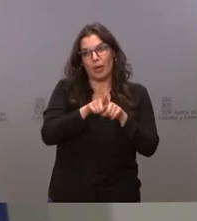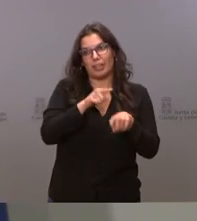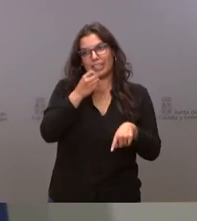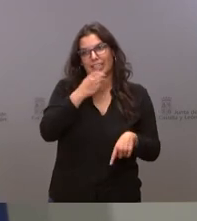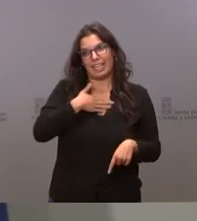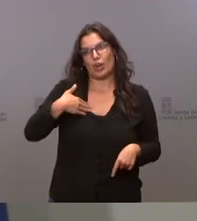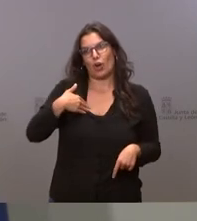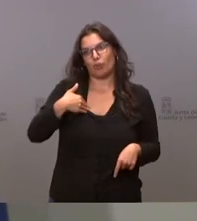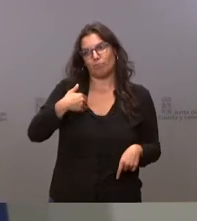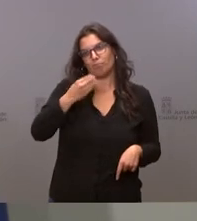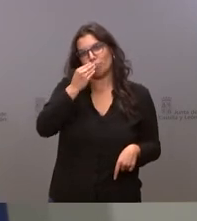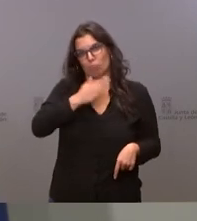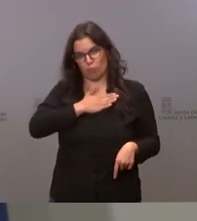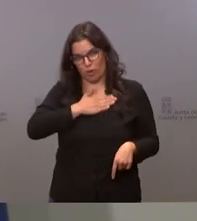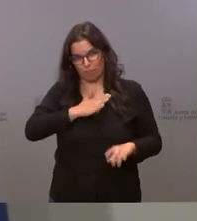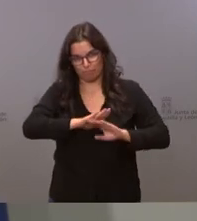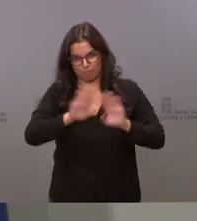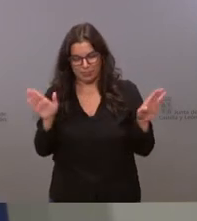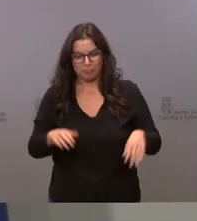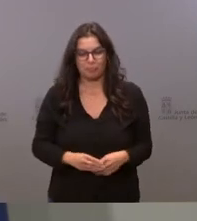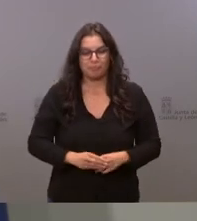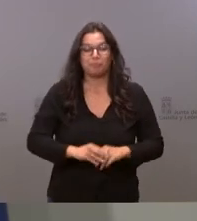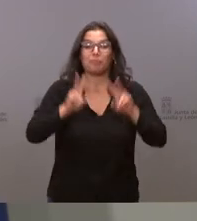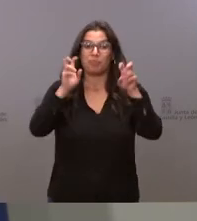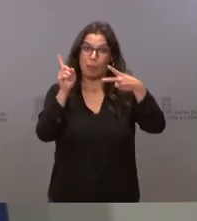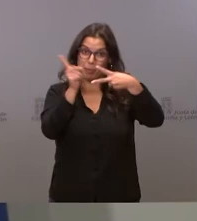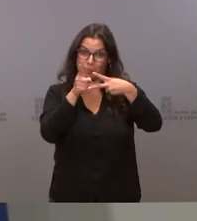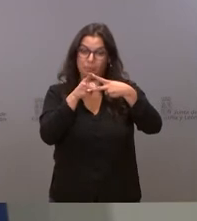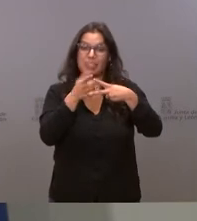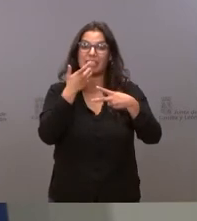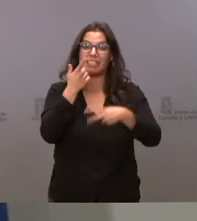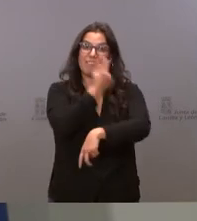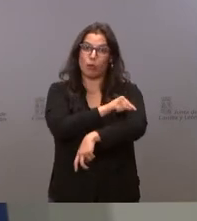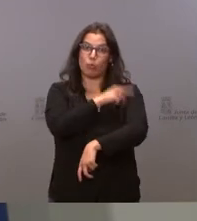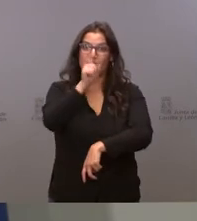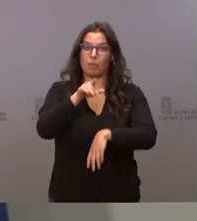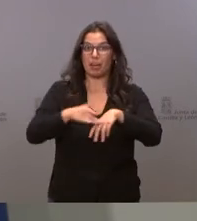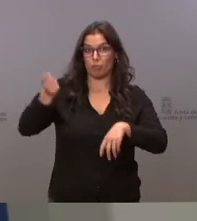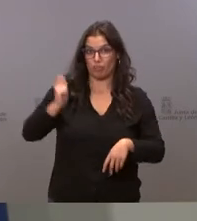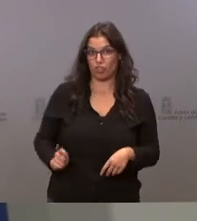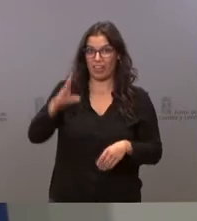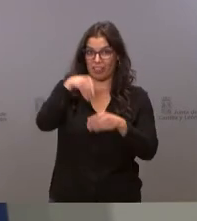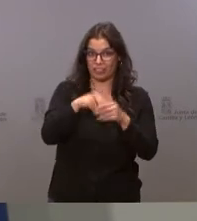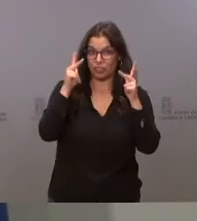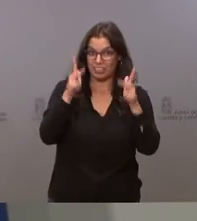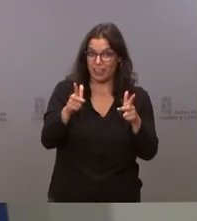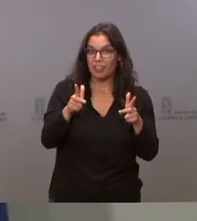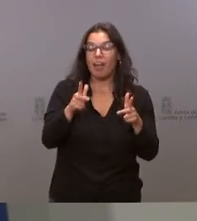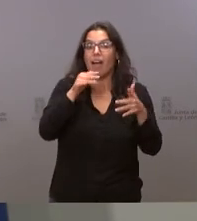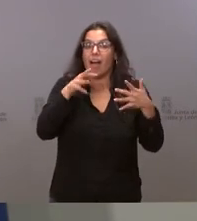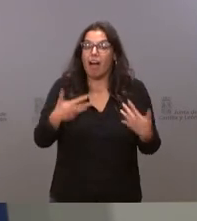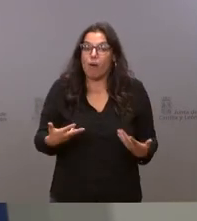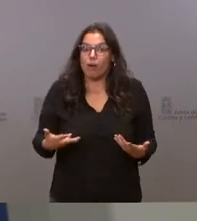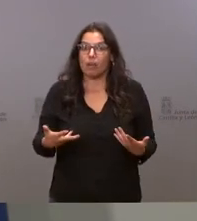y con respecto al asunto de los trabajadores decirle que no hay en este